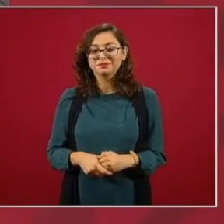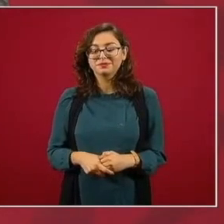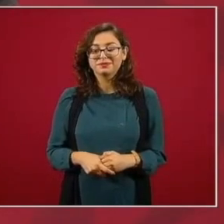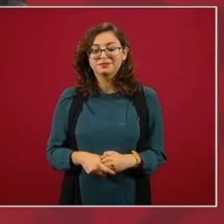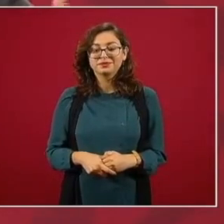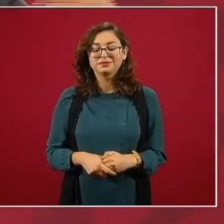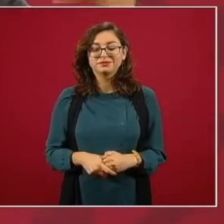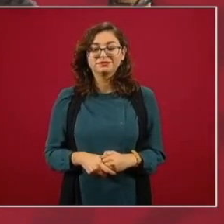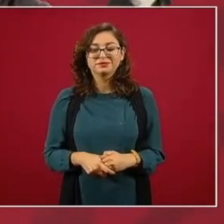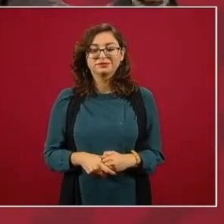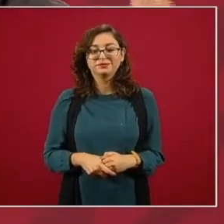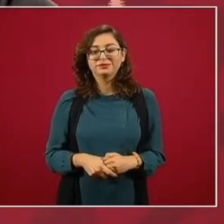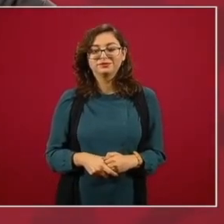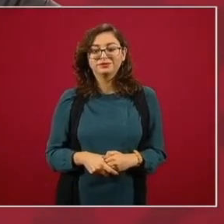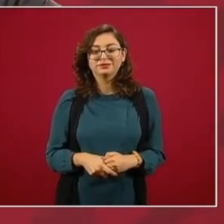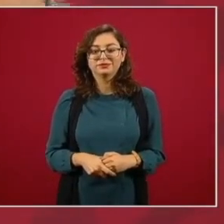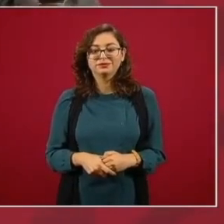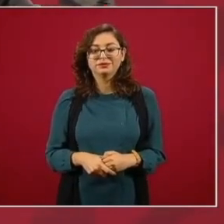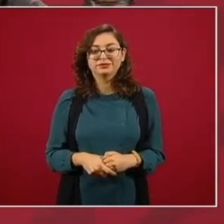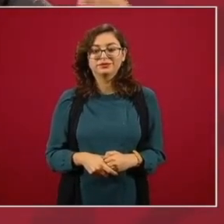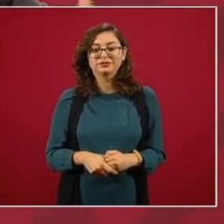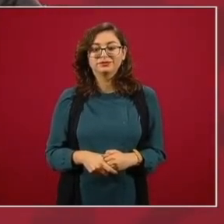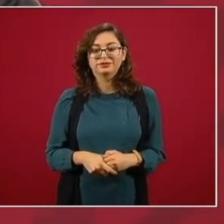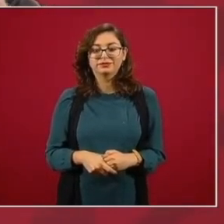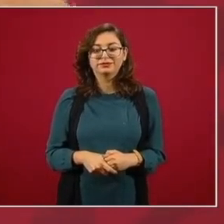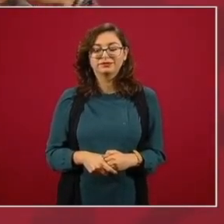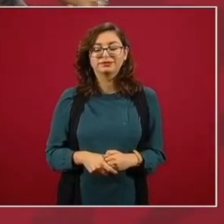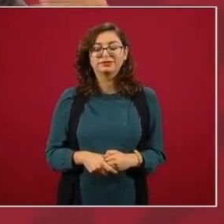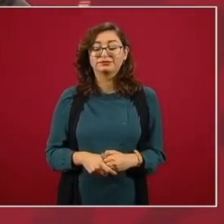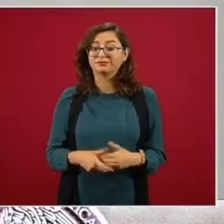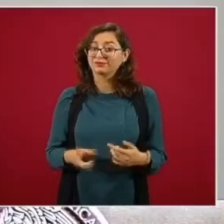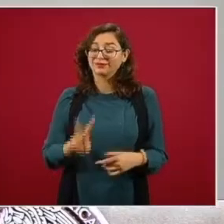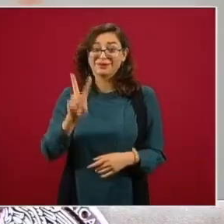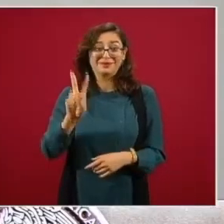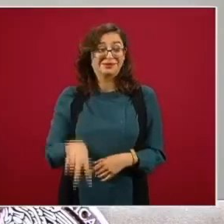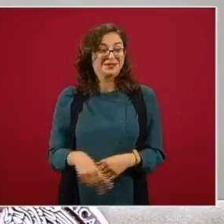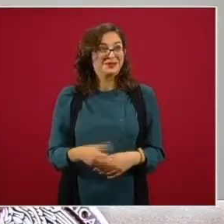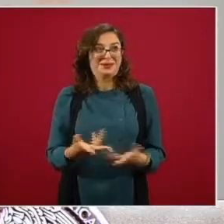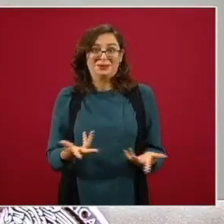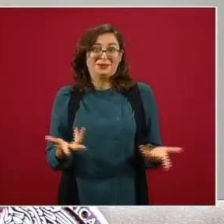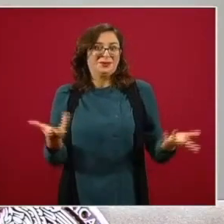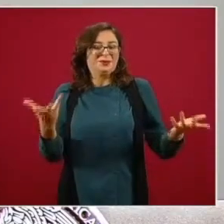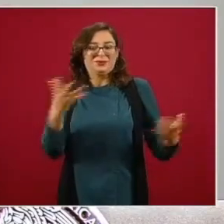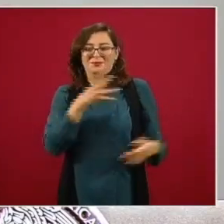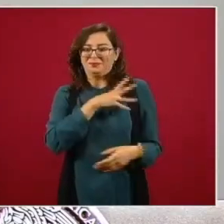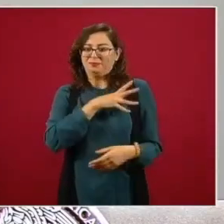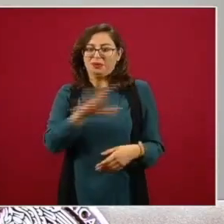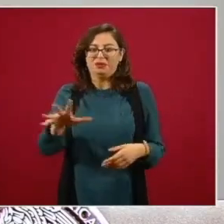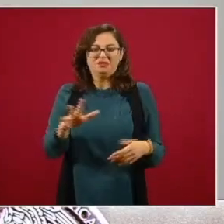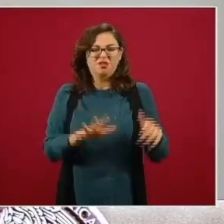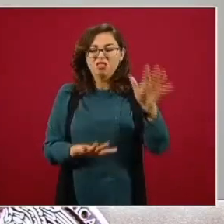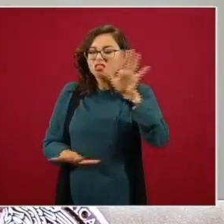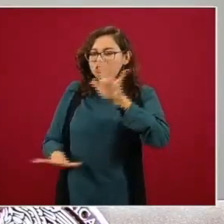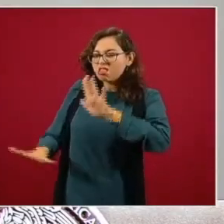o sea y es increíble cómo los manipulan